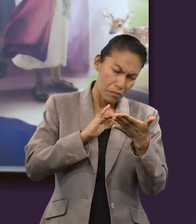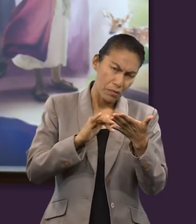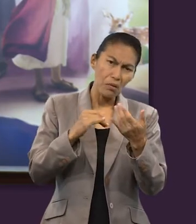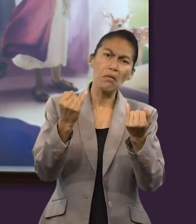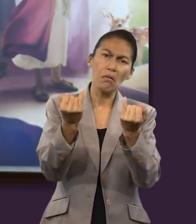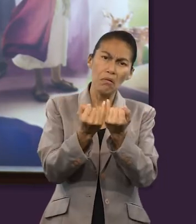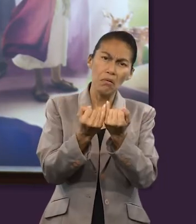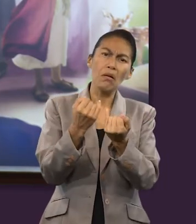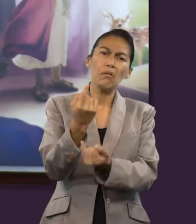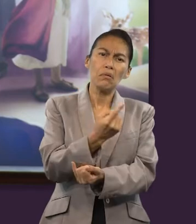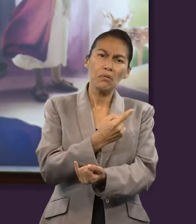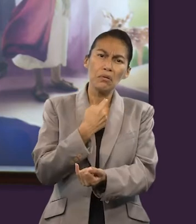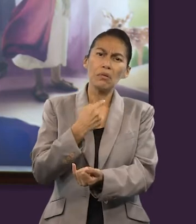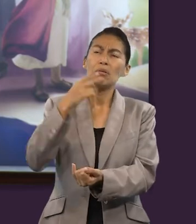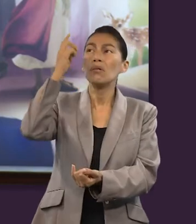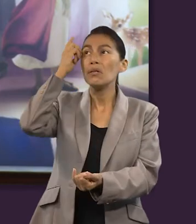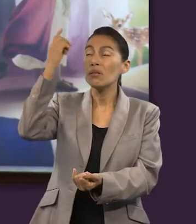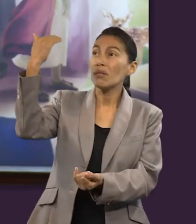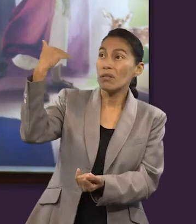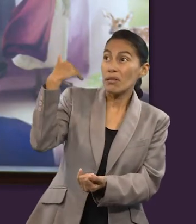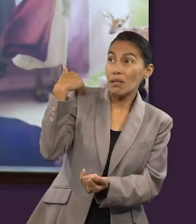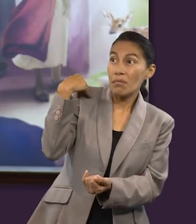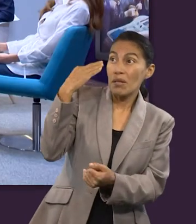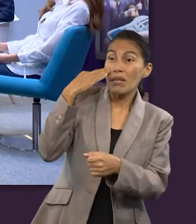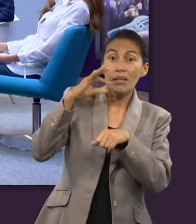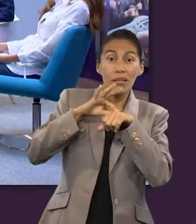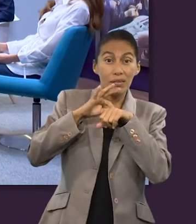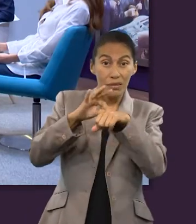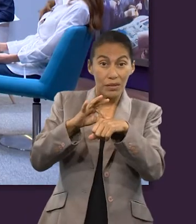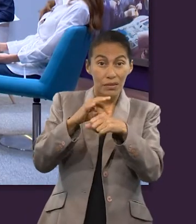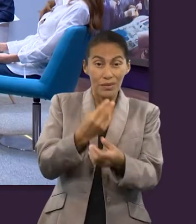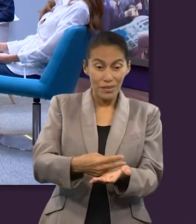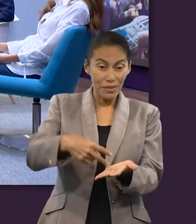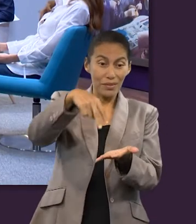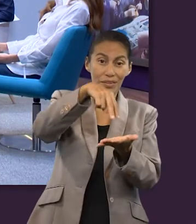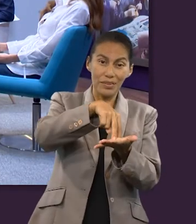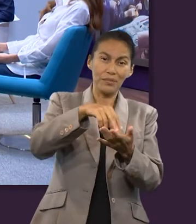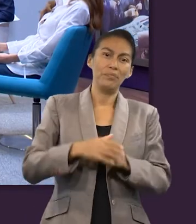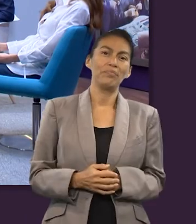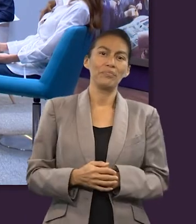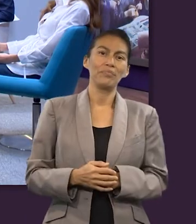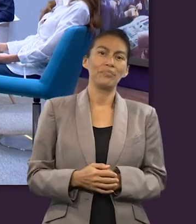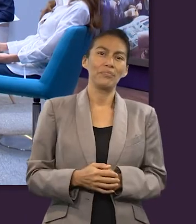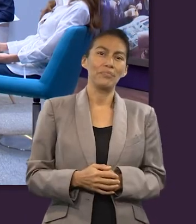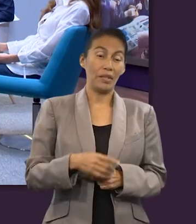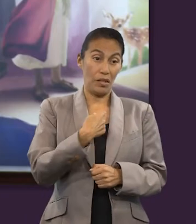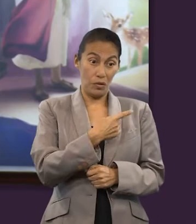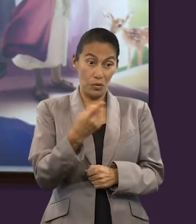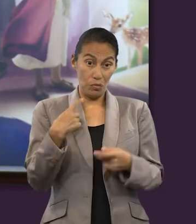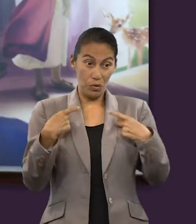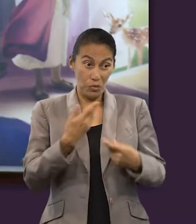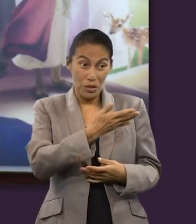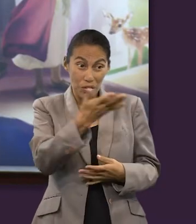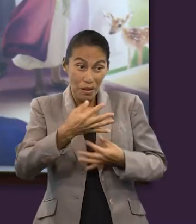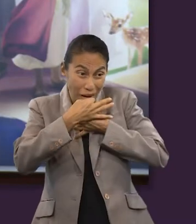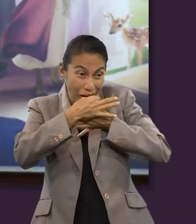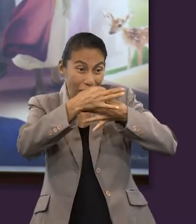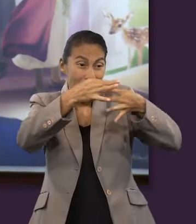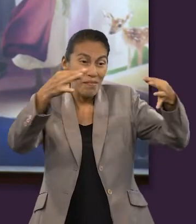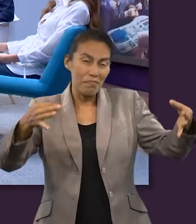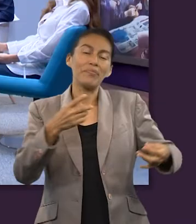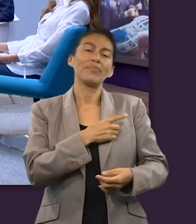leemos la Biblia, también somos llamados a ser testigos de su resurrección ante el mundo.